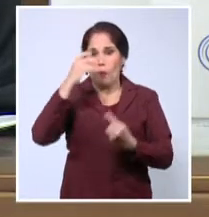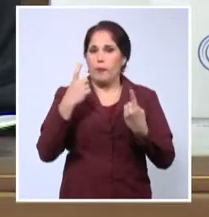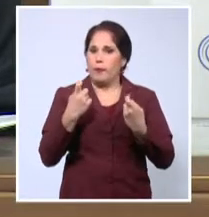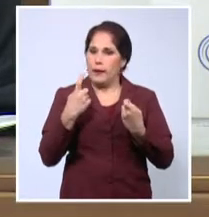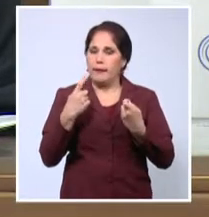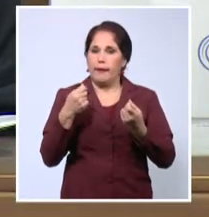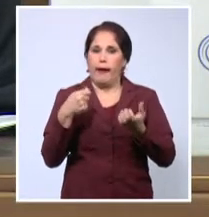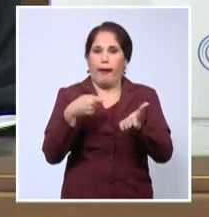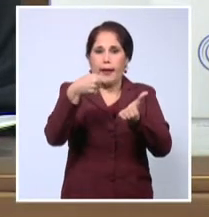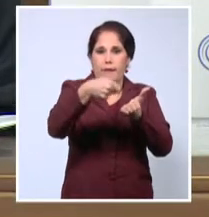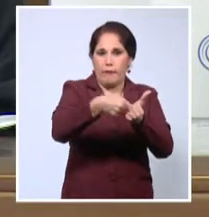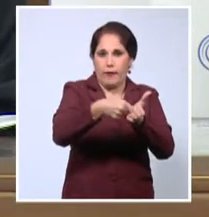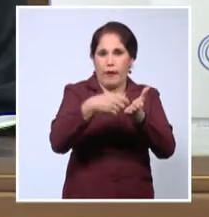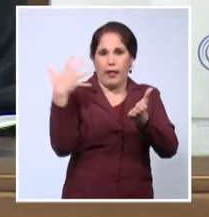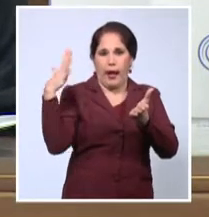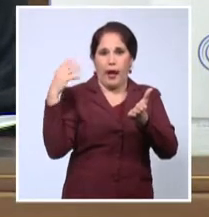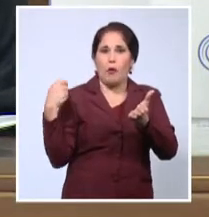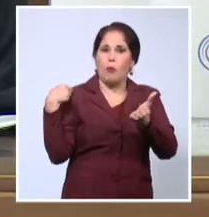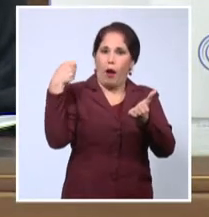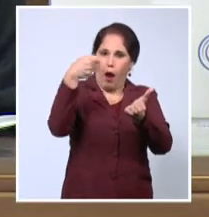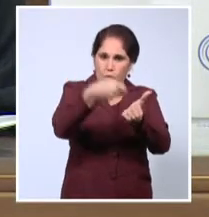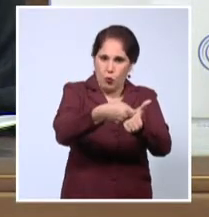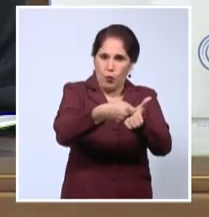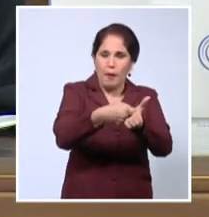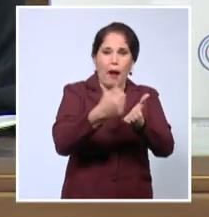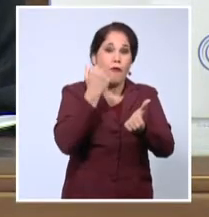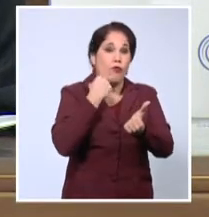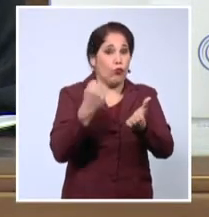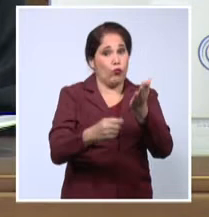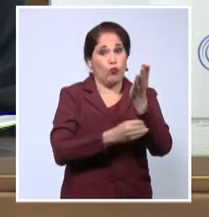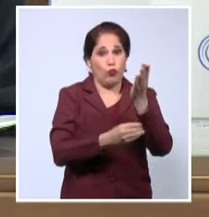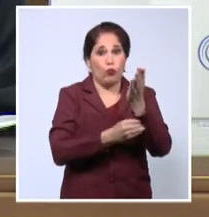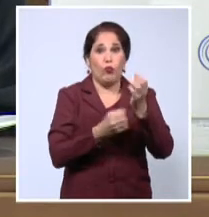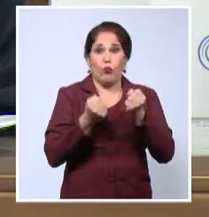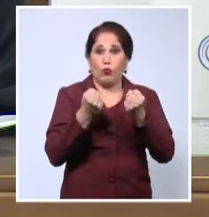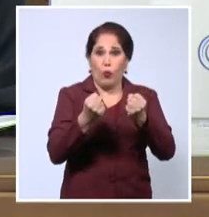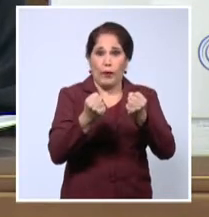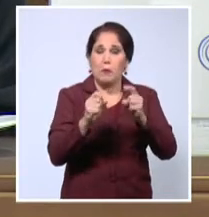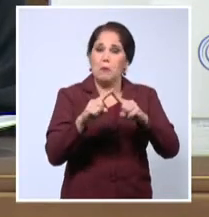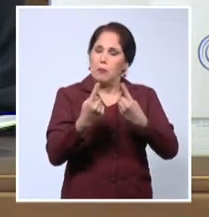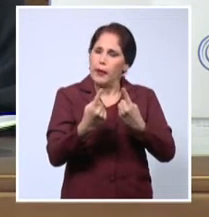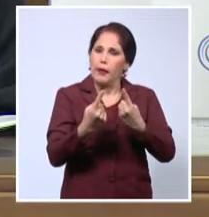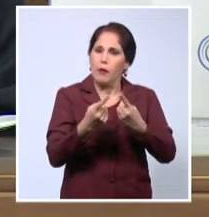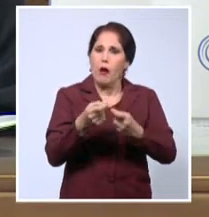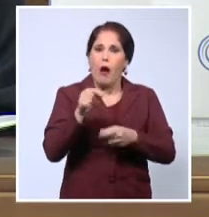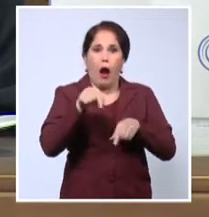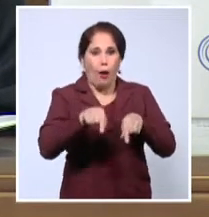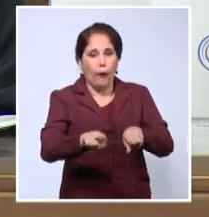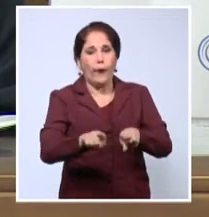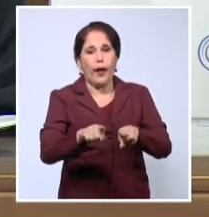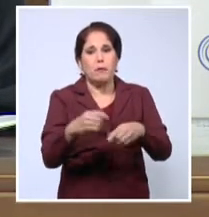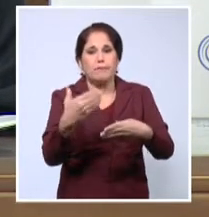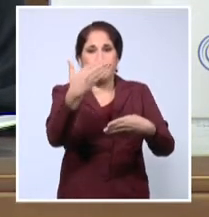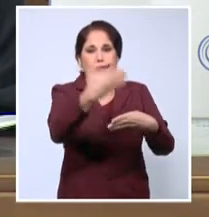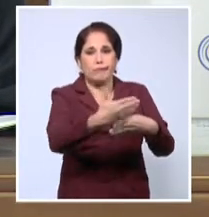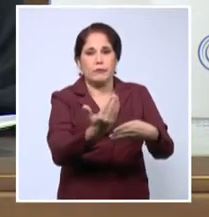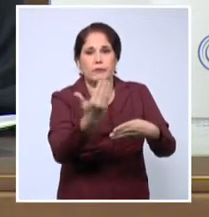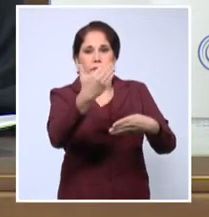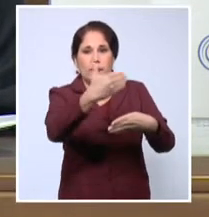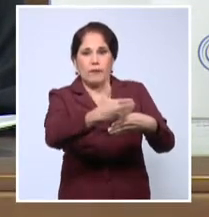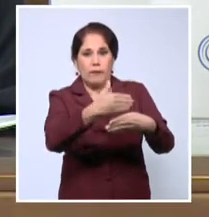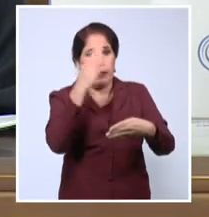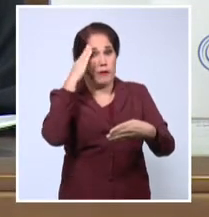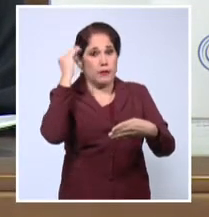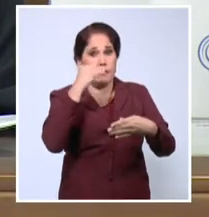inversión del exterior más activa. Lo que ocurre es que también con los obstáculos que tenemos